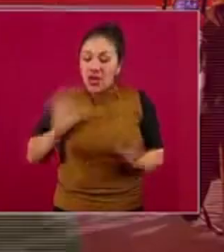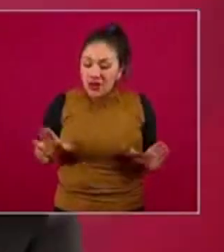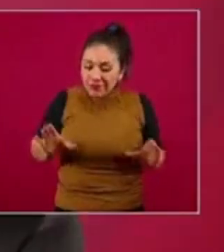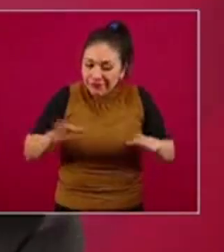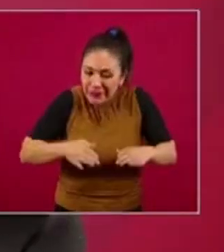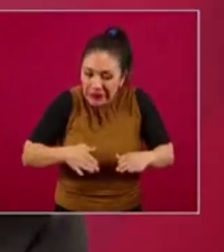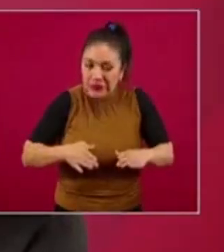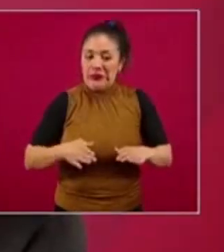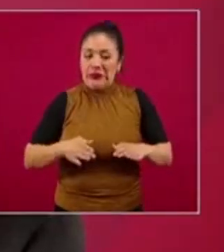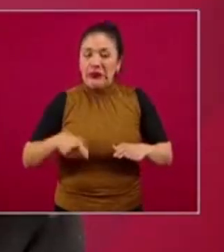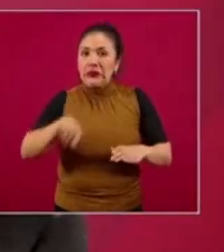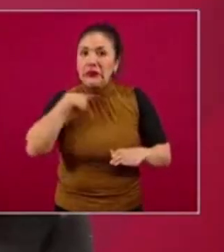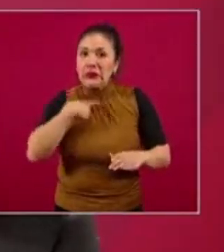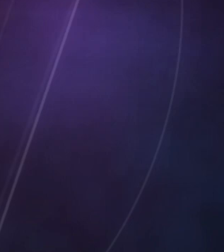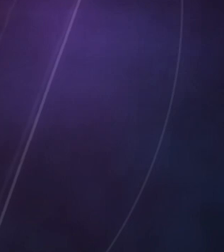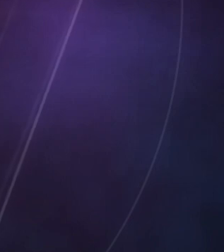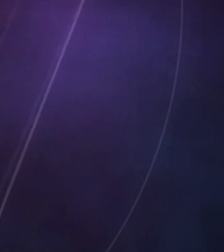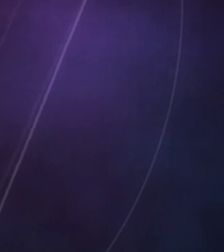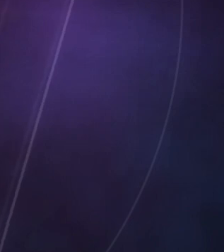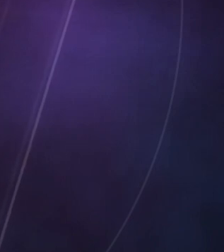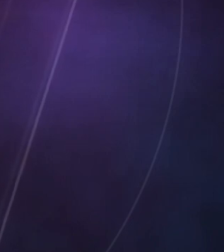y trabaje por ello.